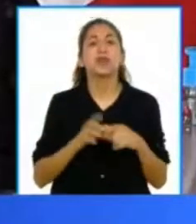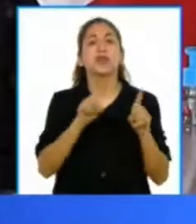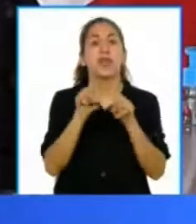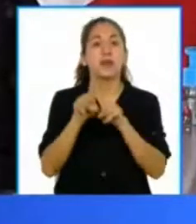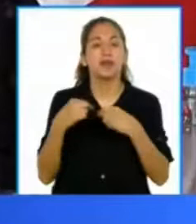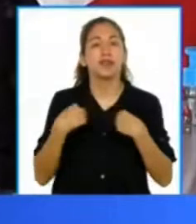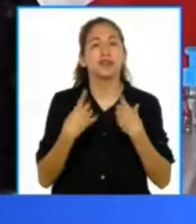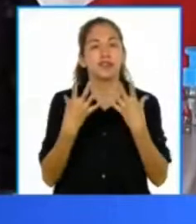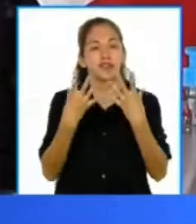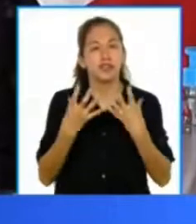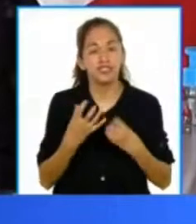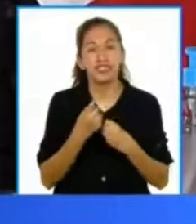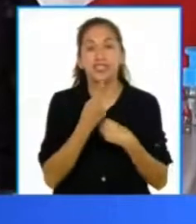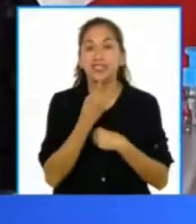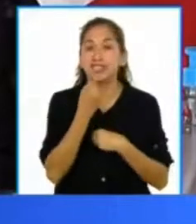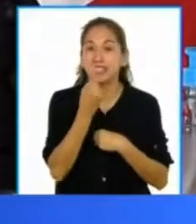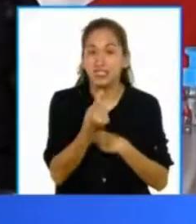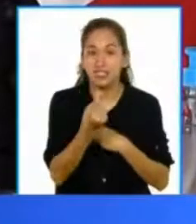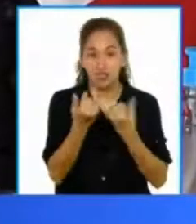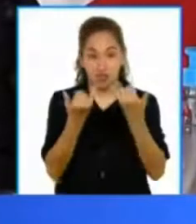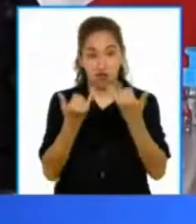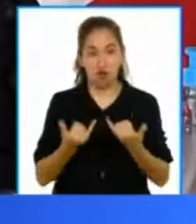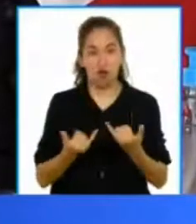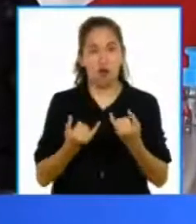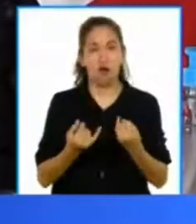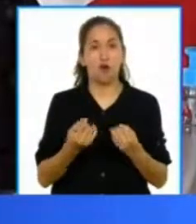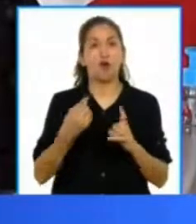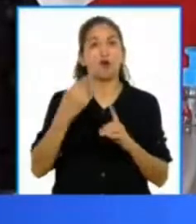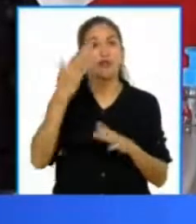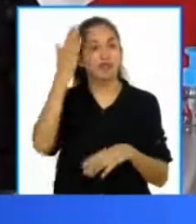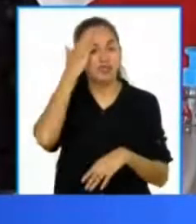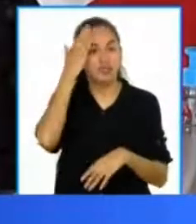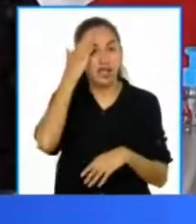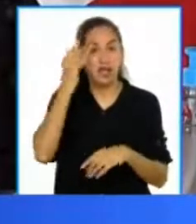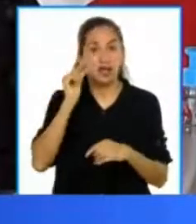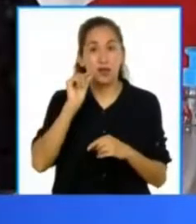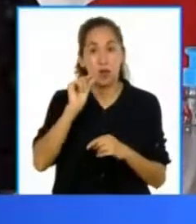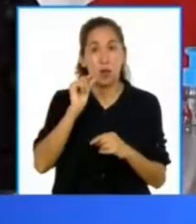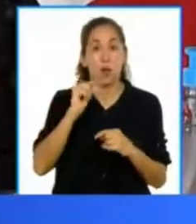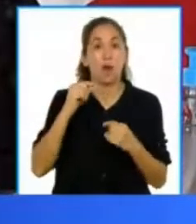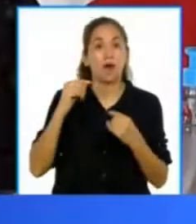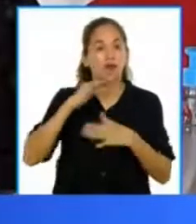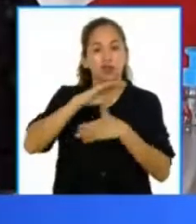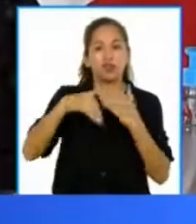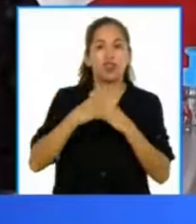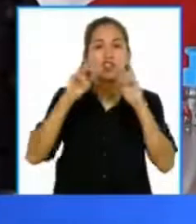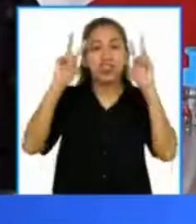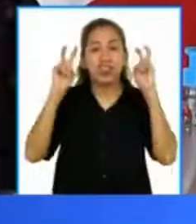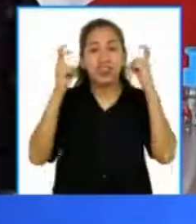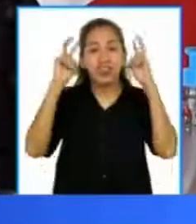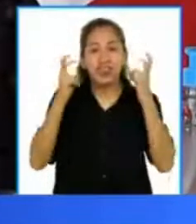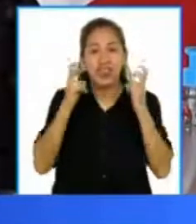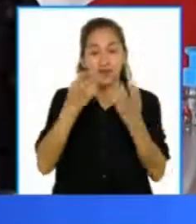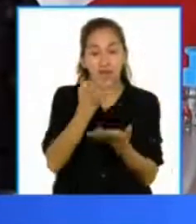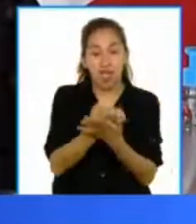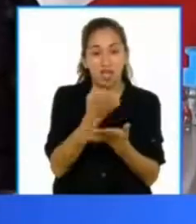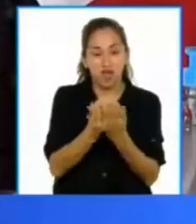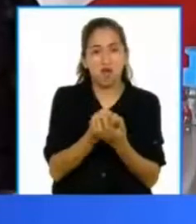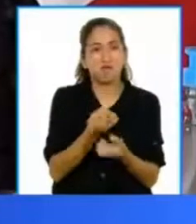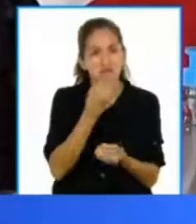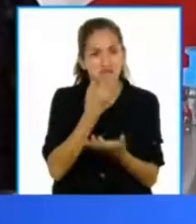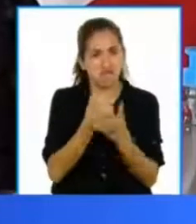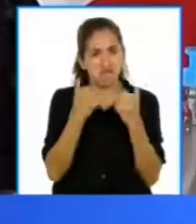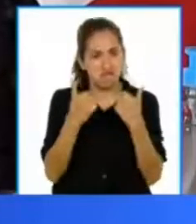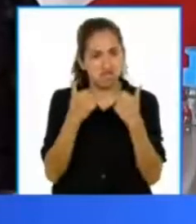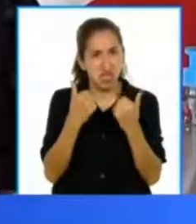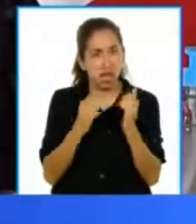día, además de esta buena noticia, además de esta buena noticia de que estamos